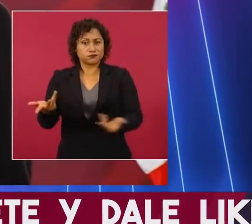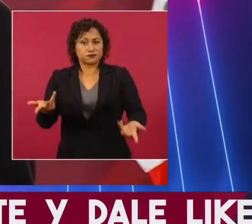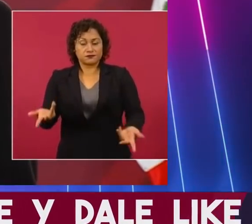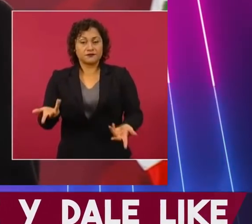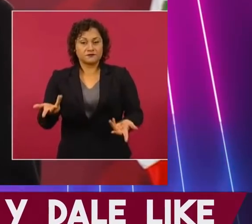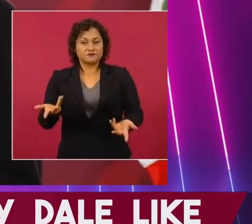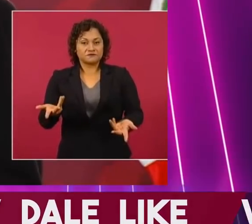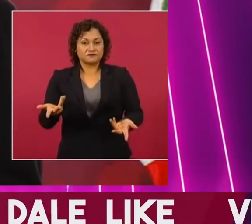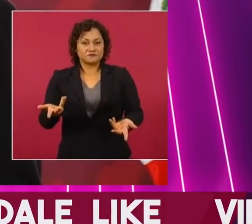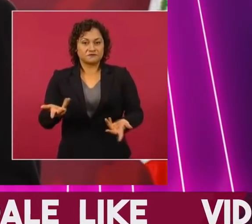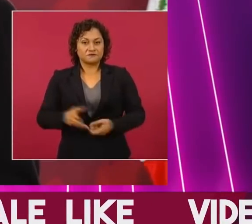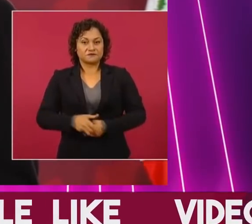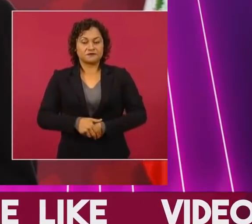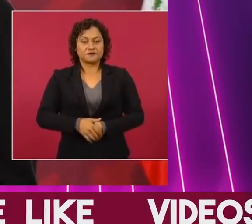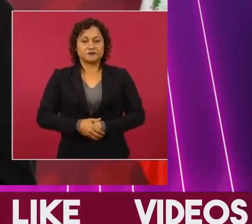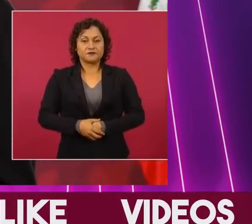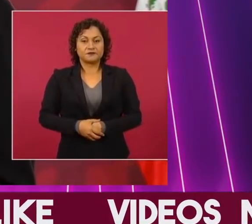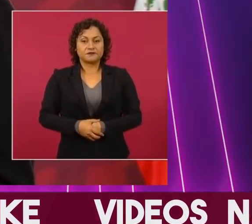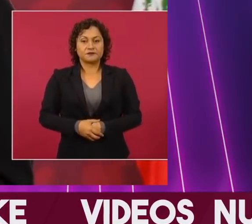transformación,